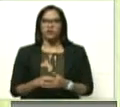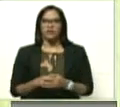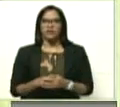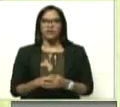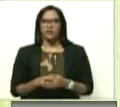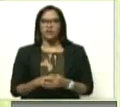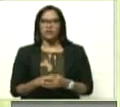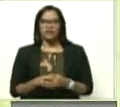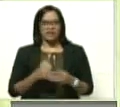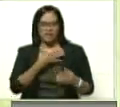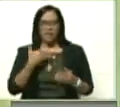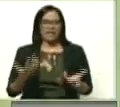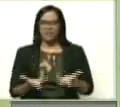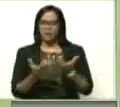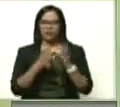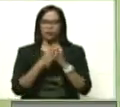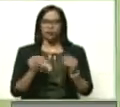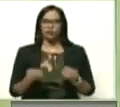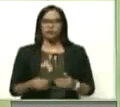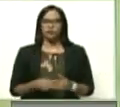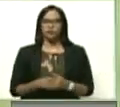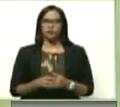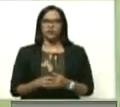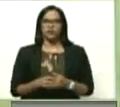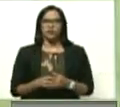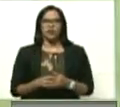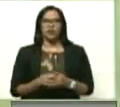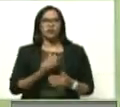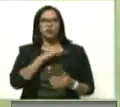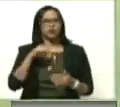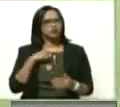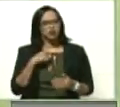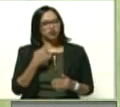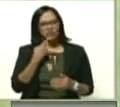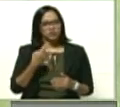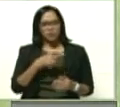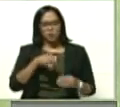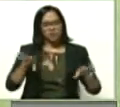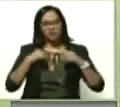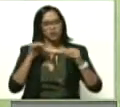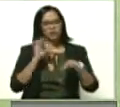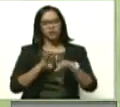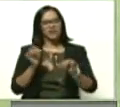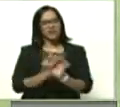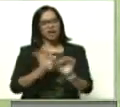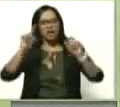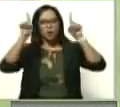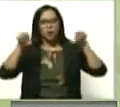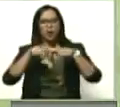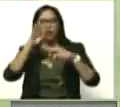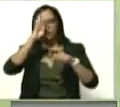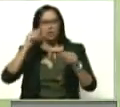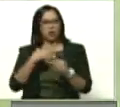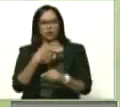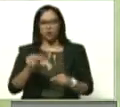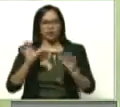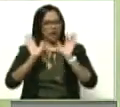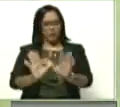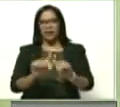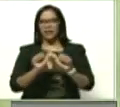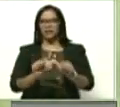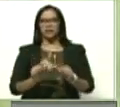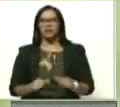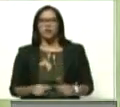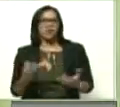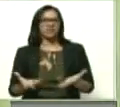rescató. Lo rescató de la basura. Si lo van a botar, yo me lo llevo, y el docente me dijo, llévatelo, no queremos eso aquí. Me